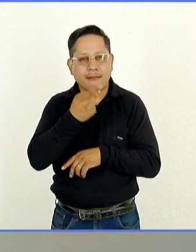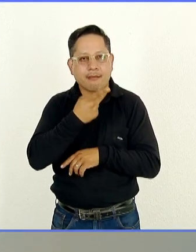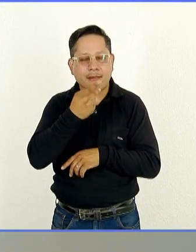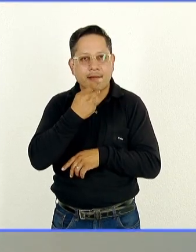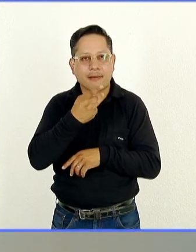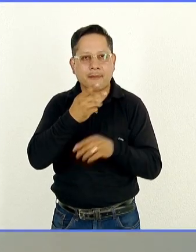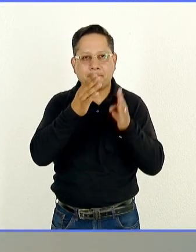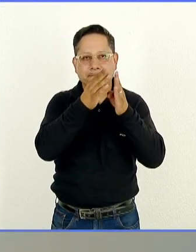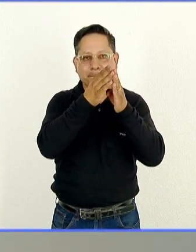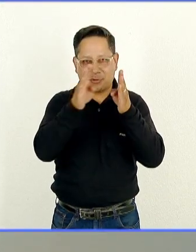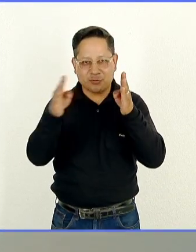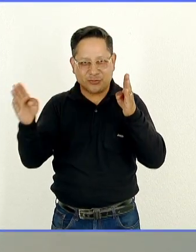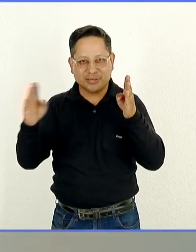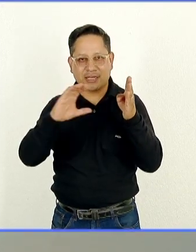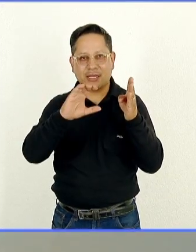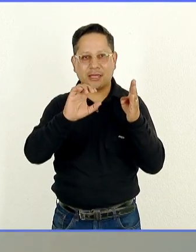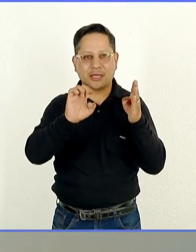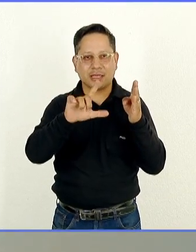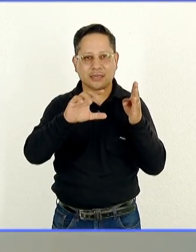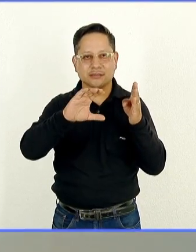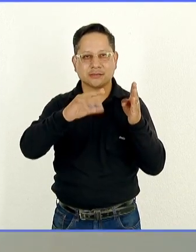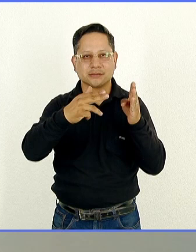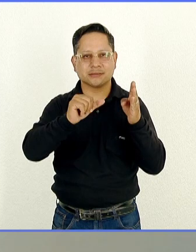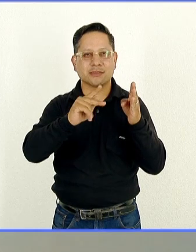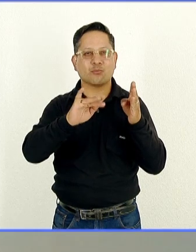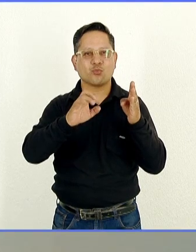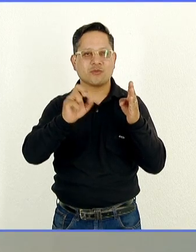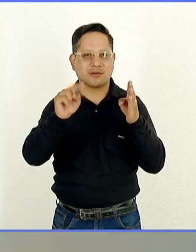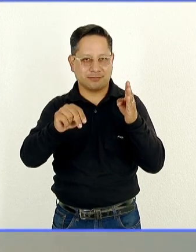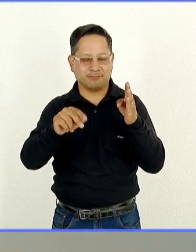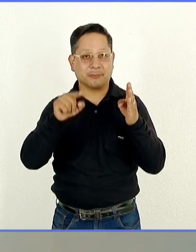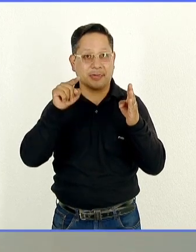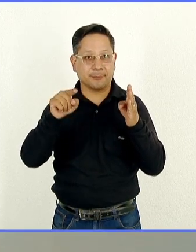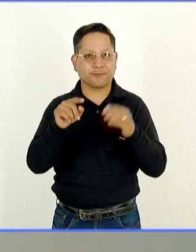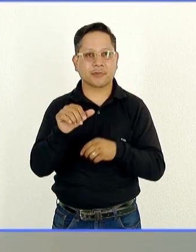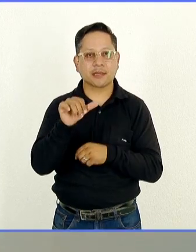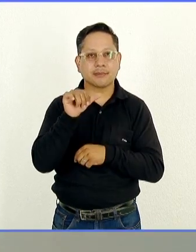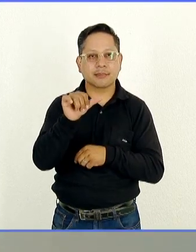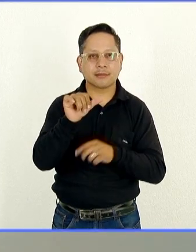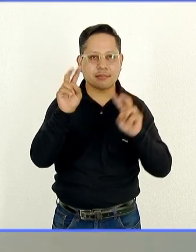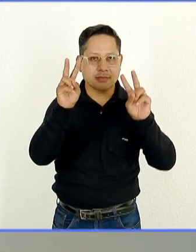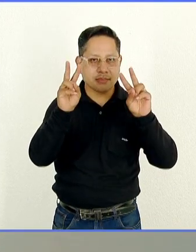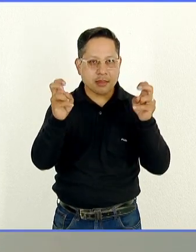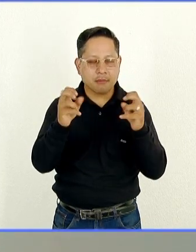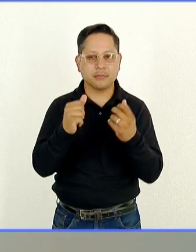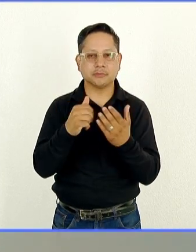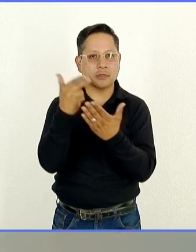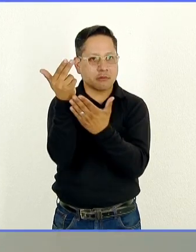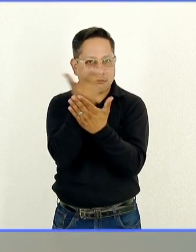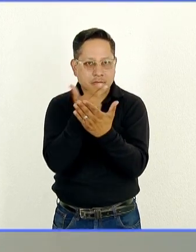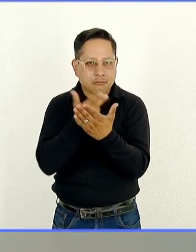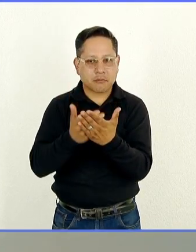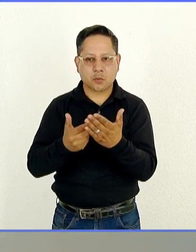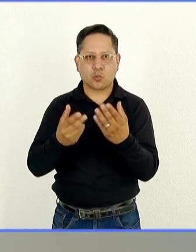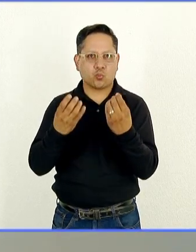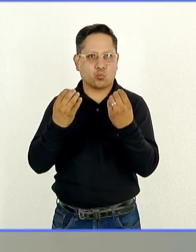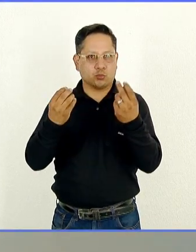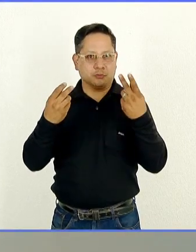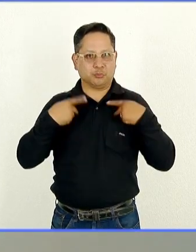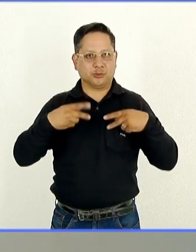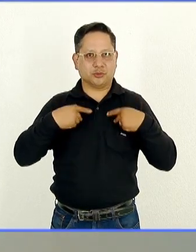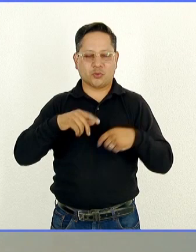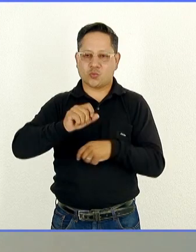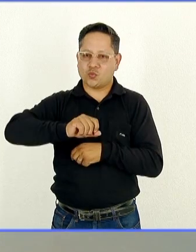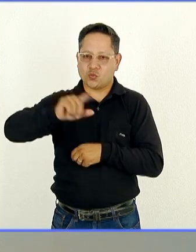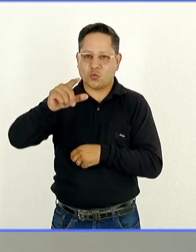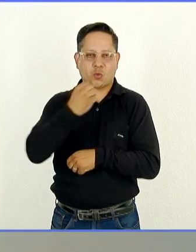les quiero platicar, la Biblioteca del Chaculín. Esta hubo conformada por 16 títulos, estuvo ilustrada por grandes maestros y se